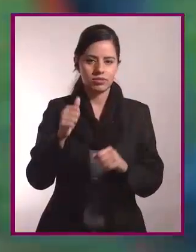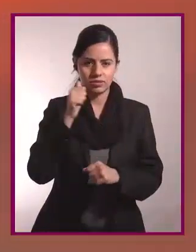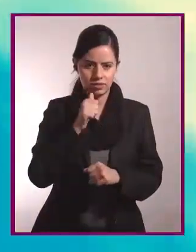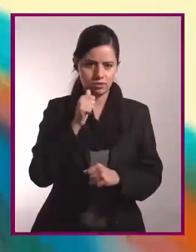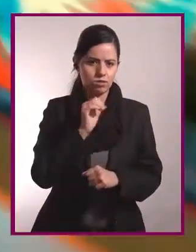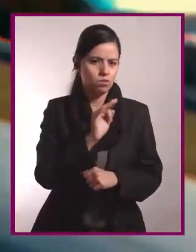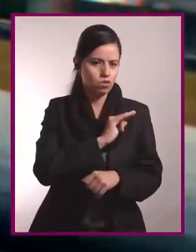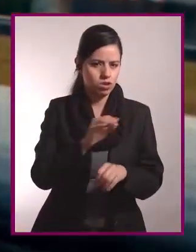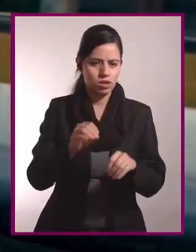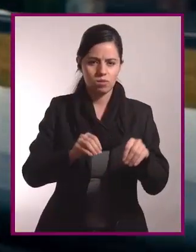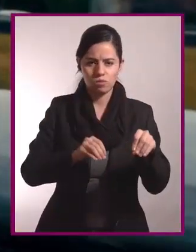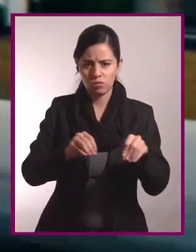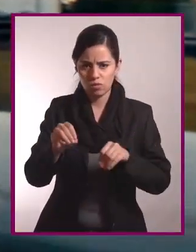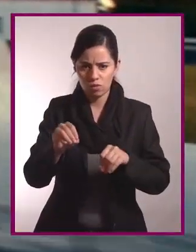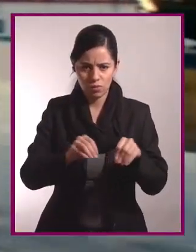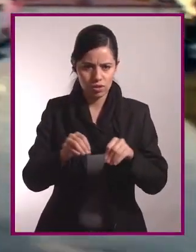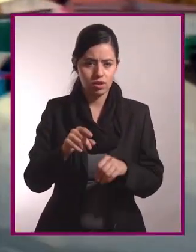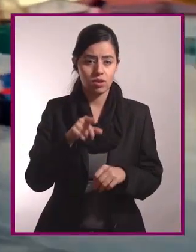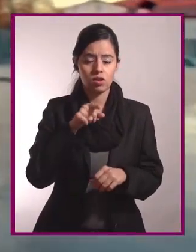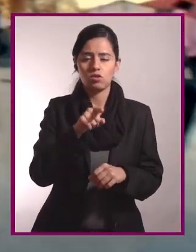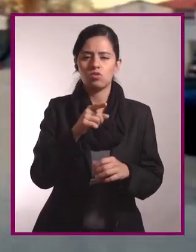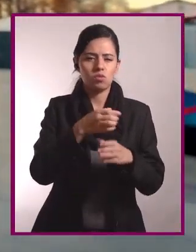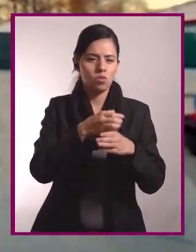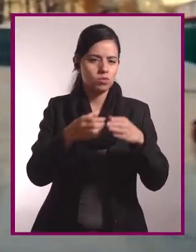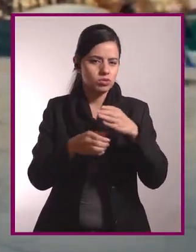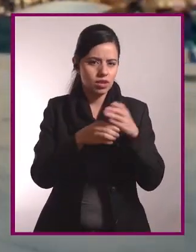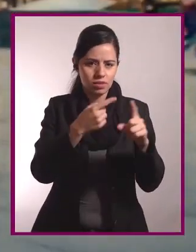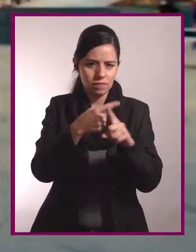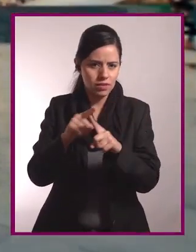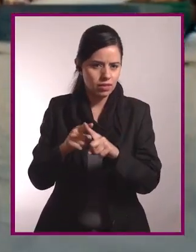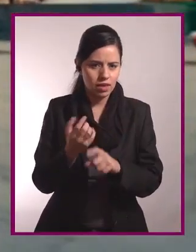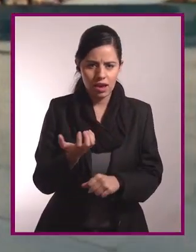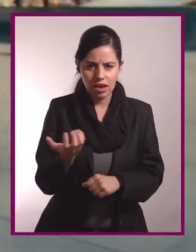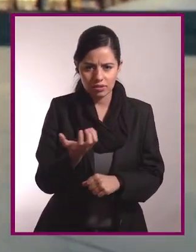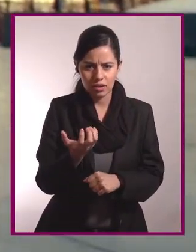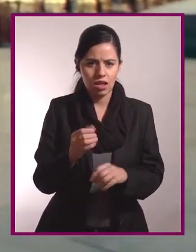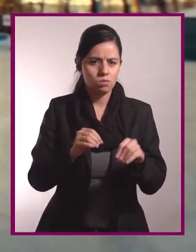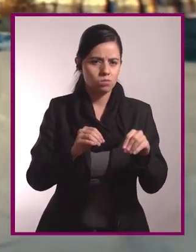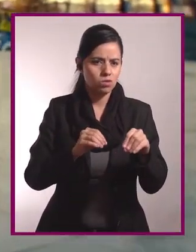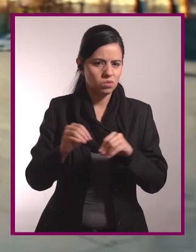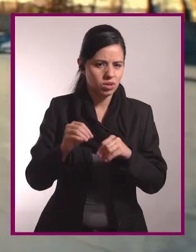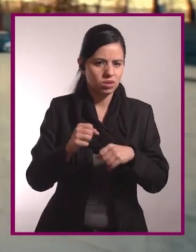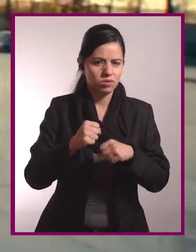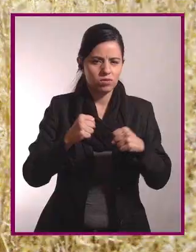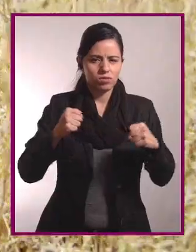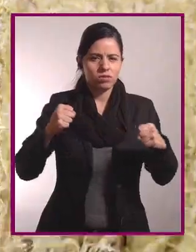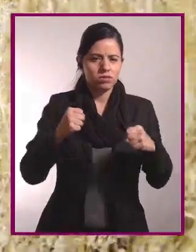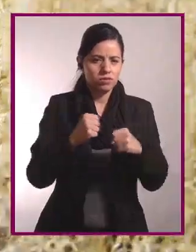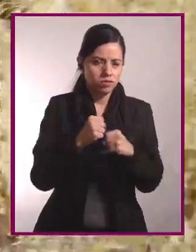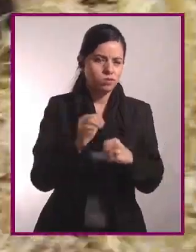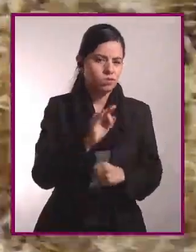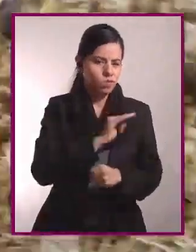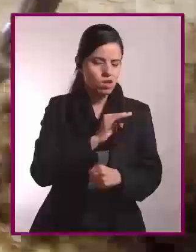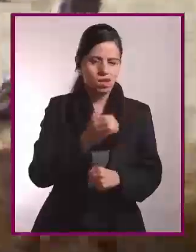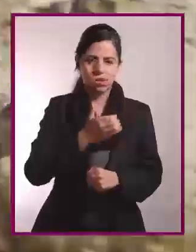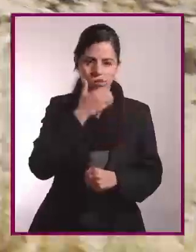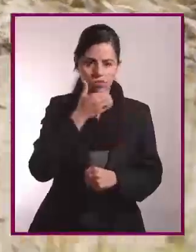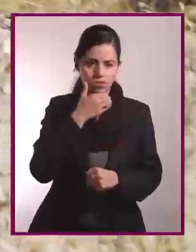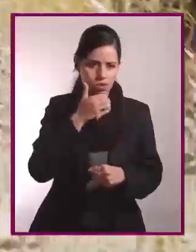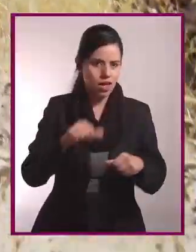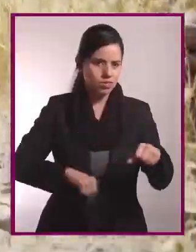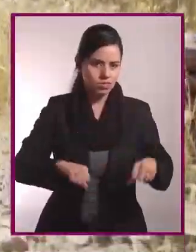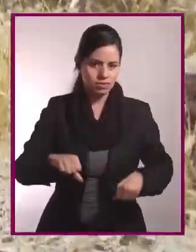podemos movernos, hagamos lo que hagamos. Movernos, estirarnos, crear hábitos y rutinas de